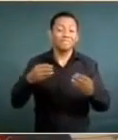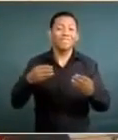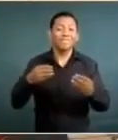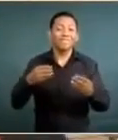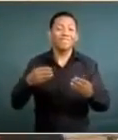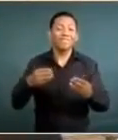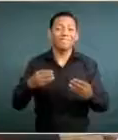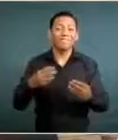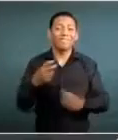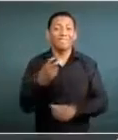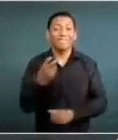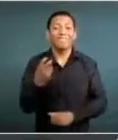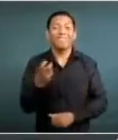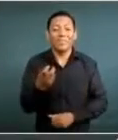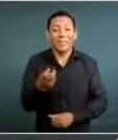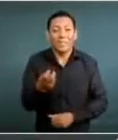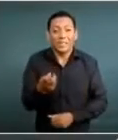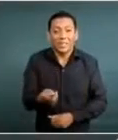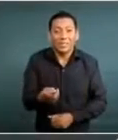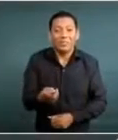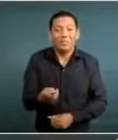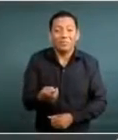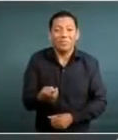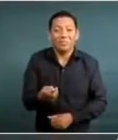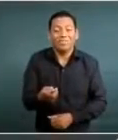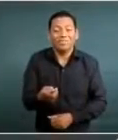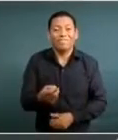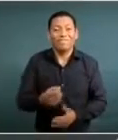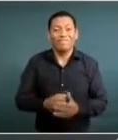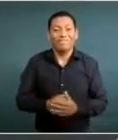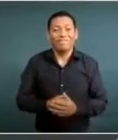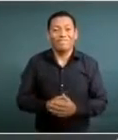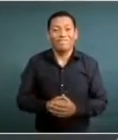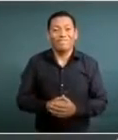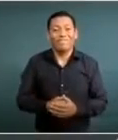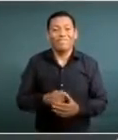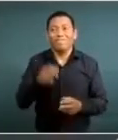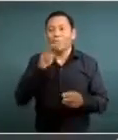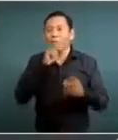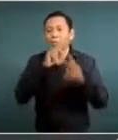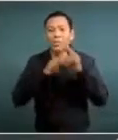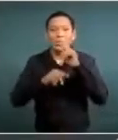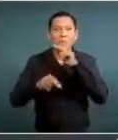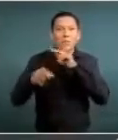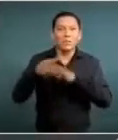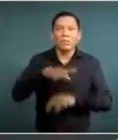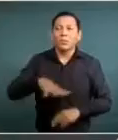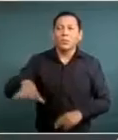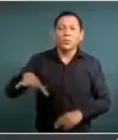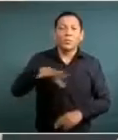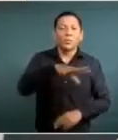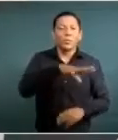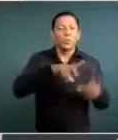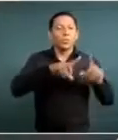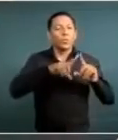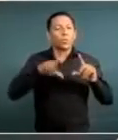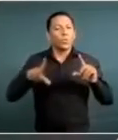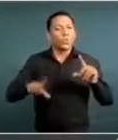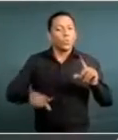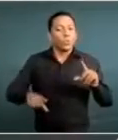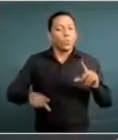seguramente generó preocupación en el país